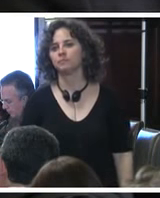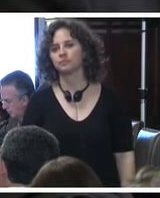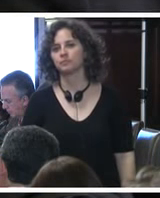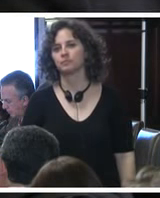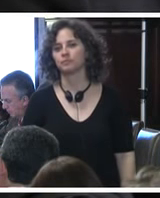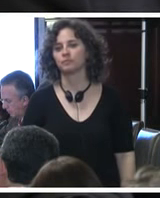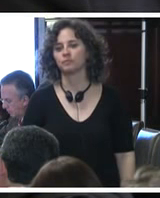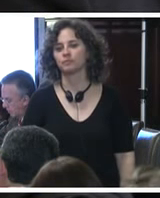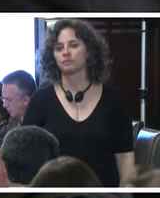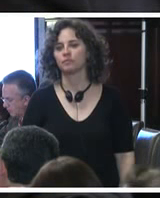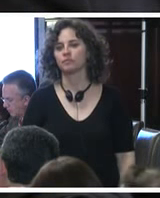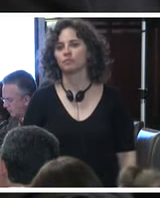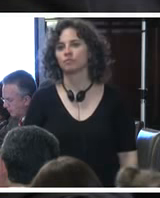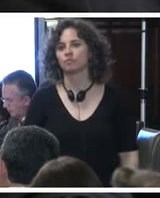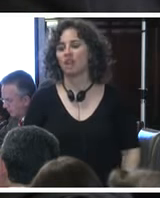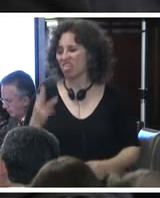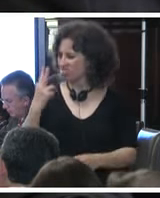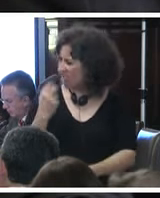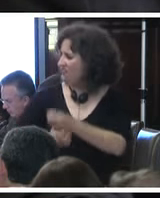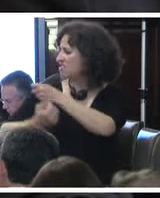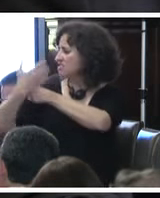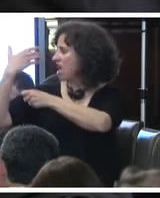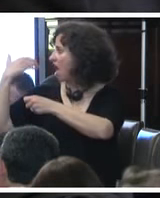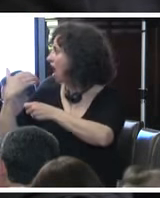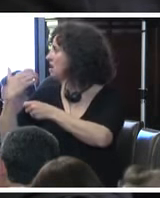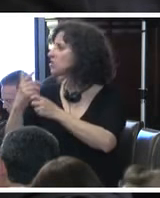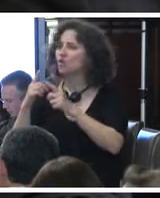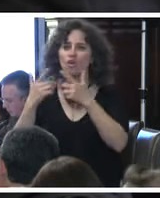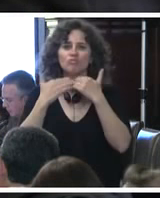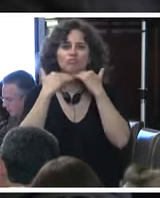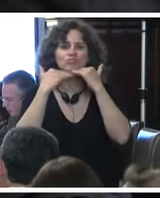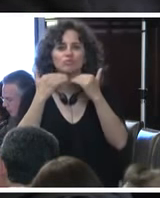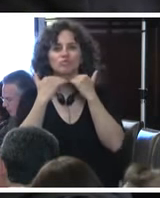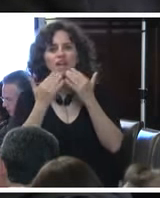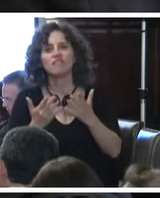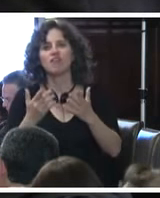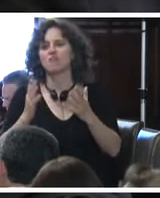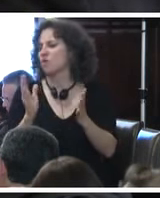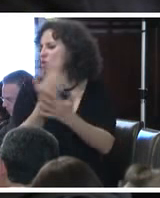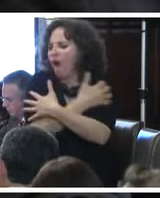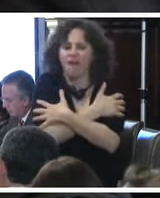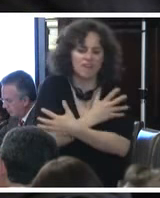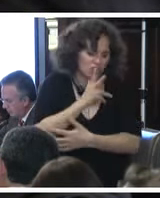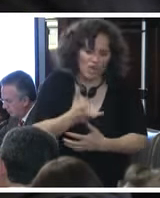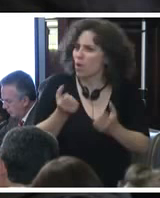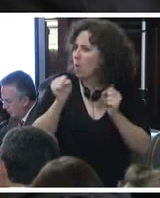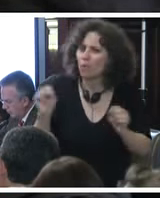Que sean tres años sin saber, sin abrazar yo a mi hijo.